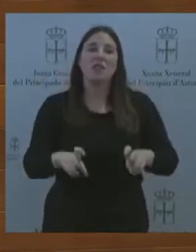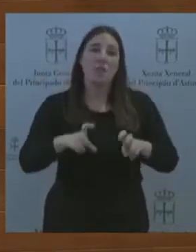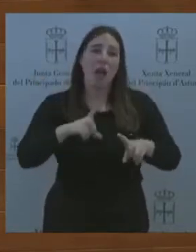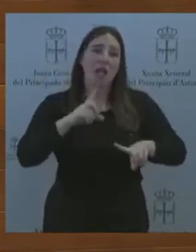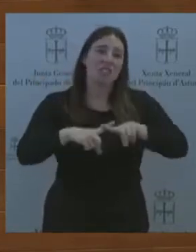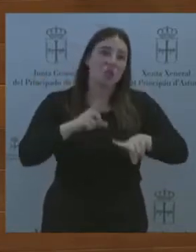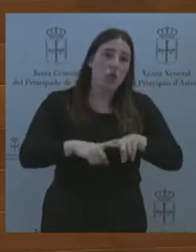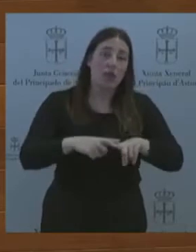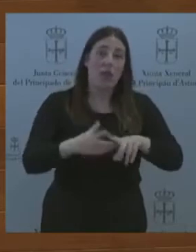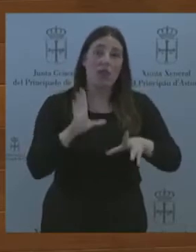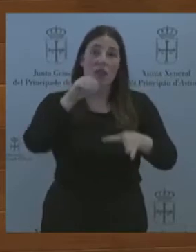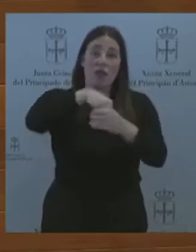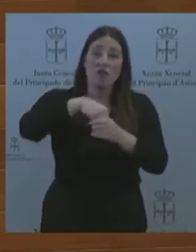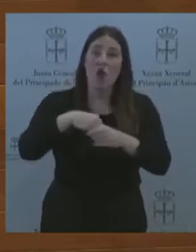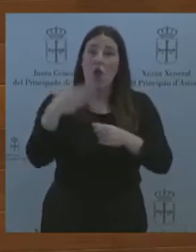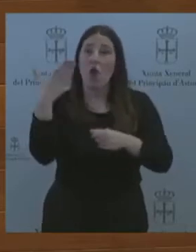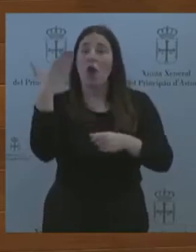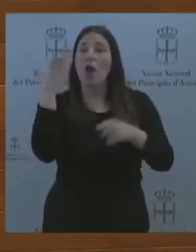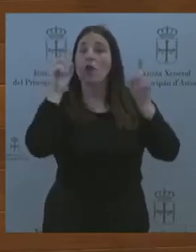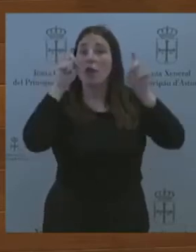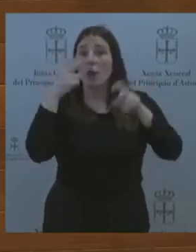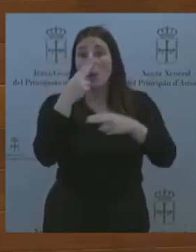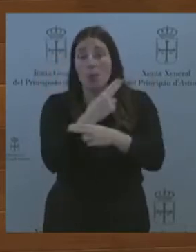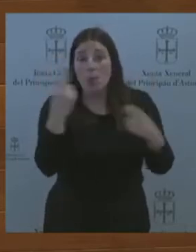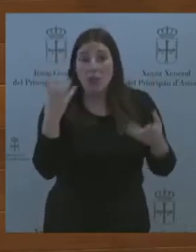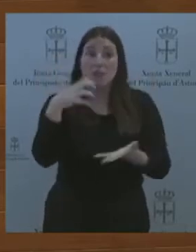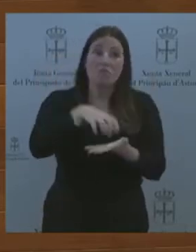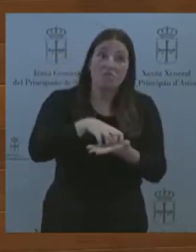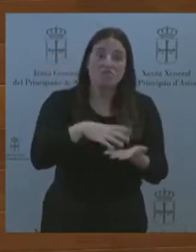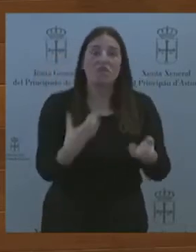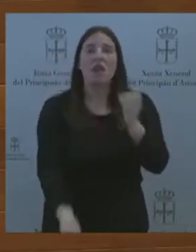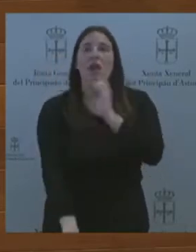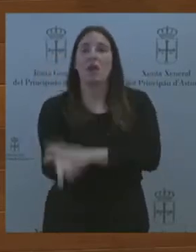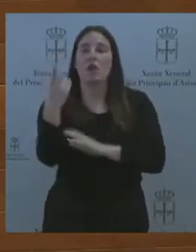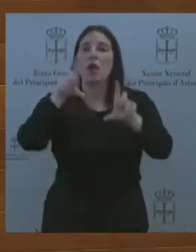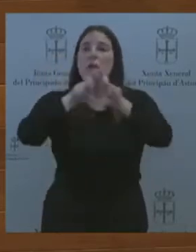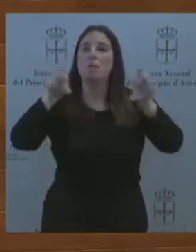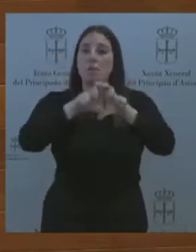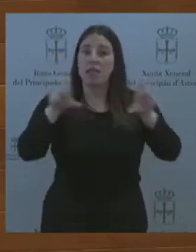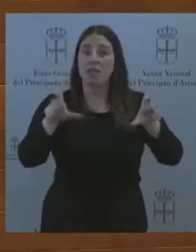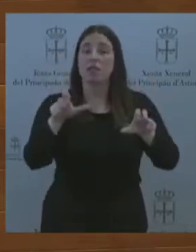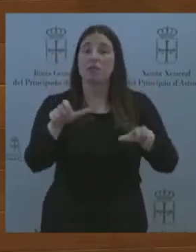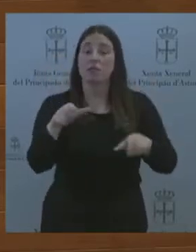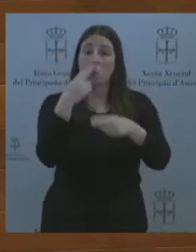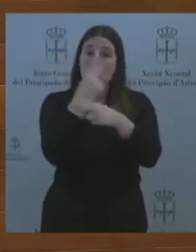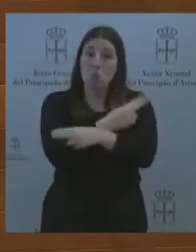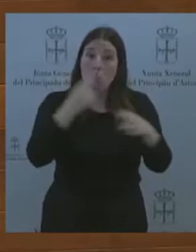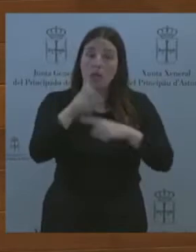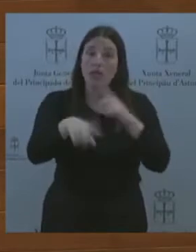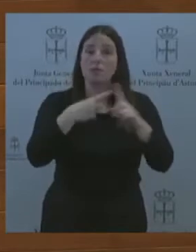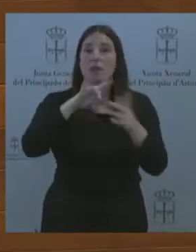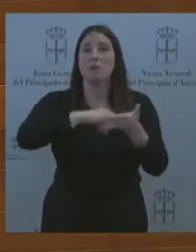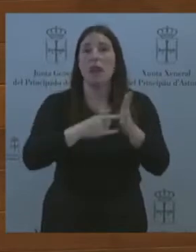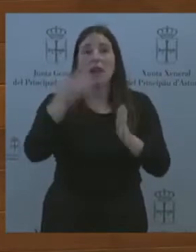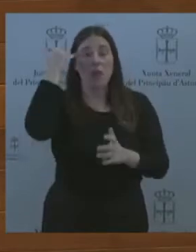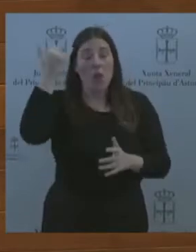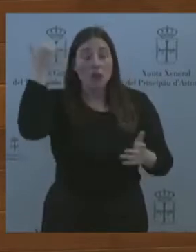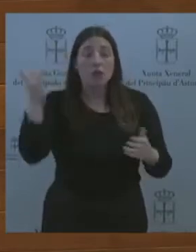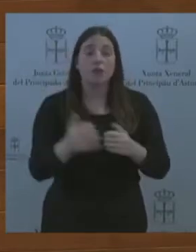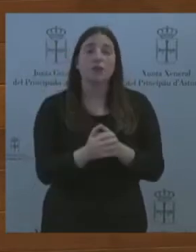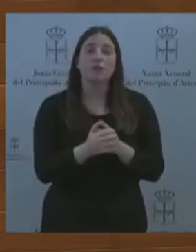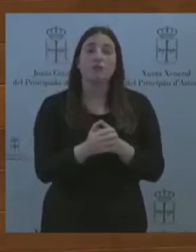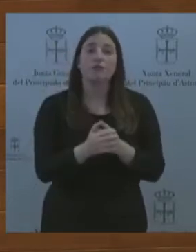a través de la creación de empresas de titularidad pública y de planes ideológicos, el incremento de la legislación autonómica, de los impuestos y del